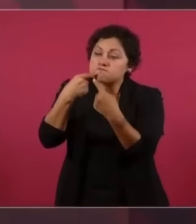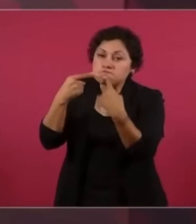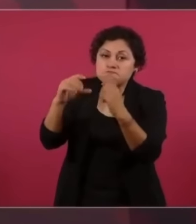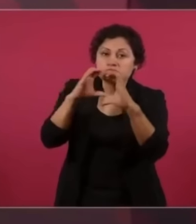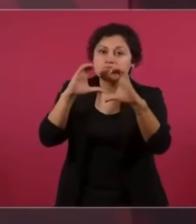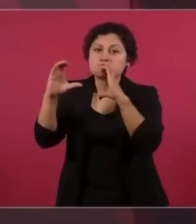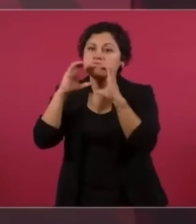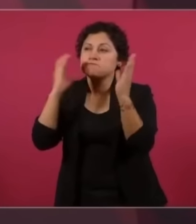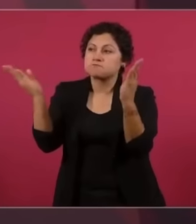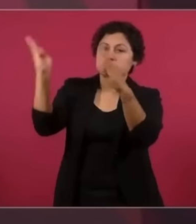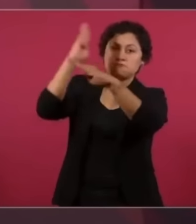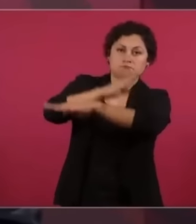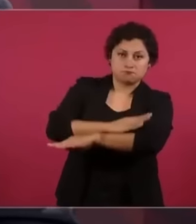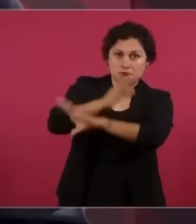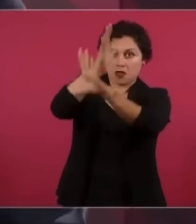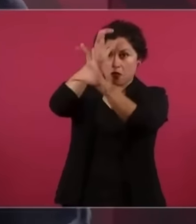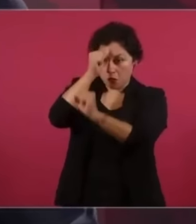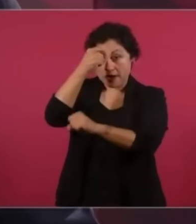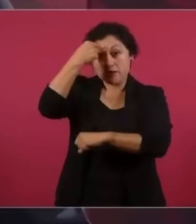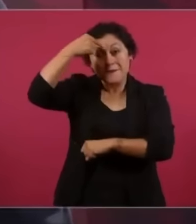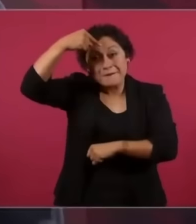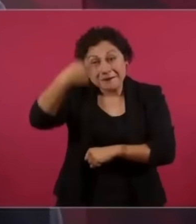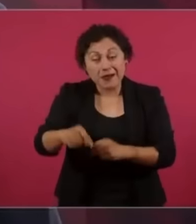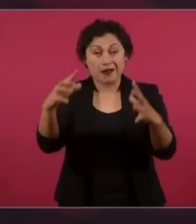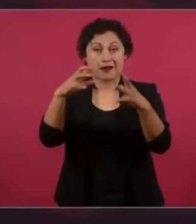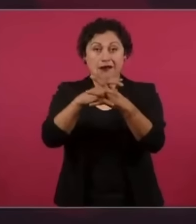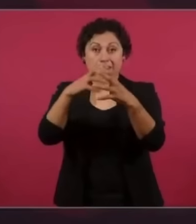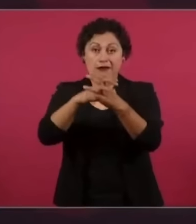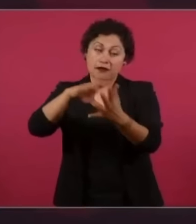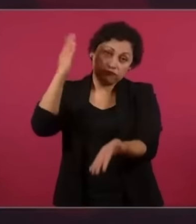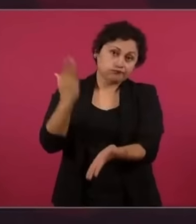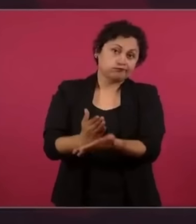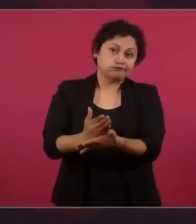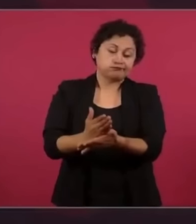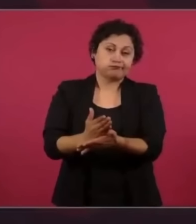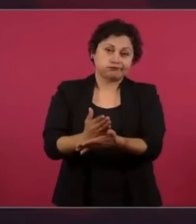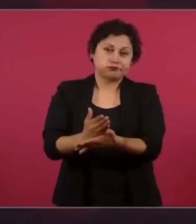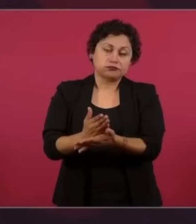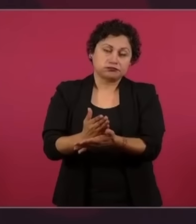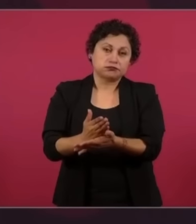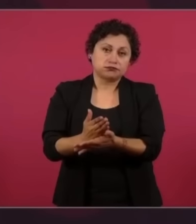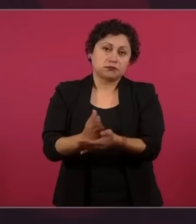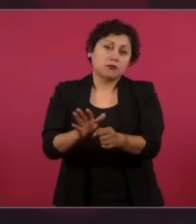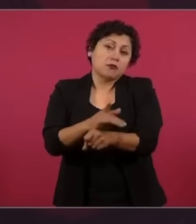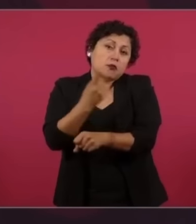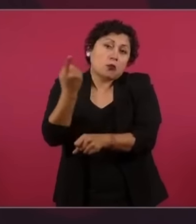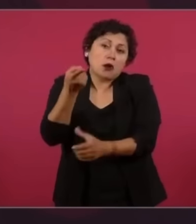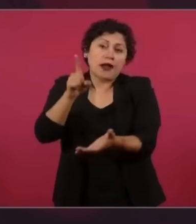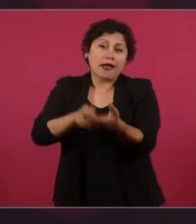el acuerdo y detener la guerra para evitar que el pueblo